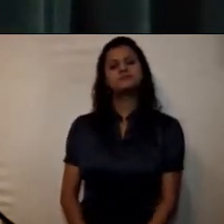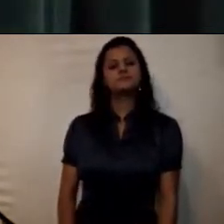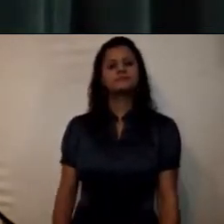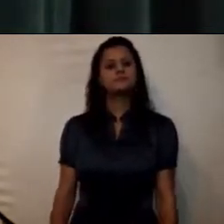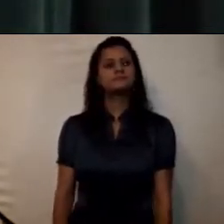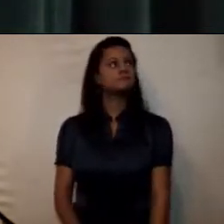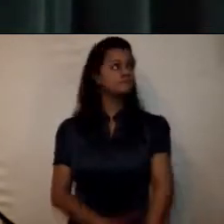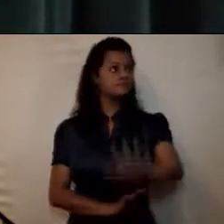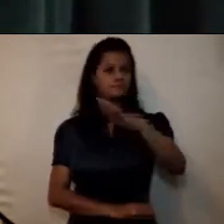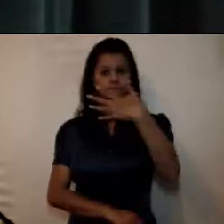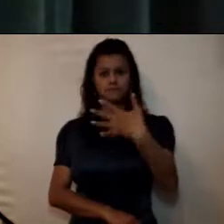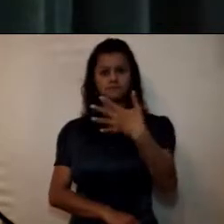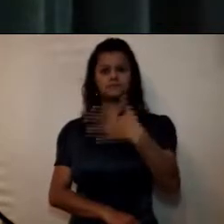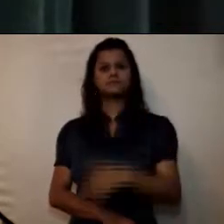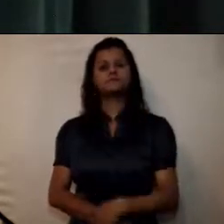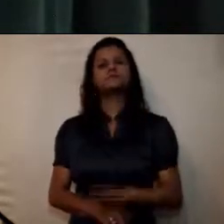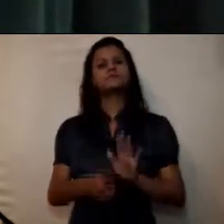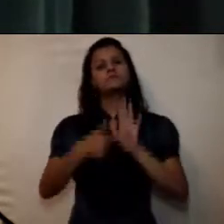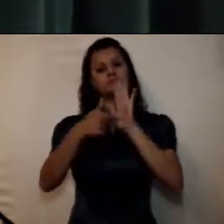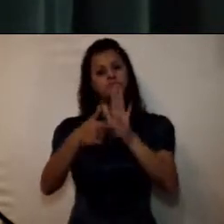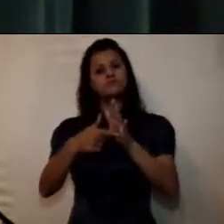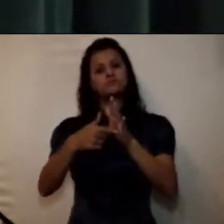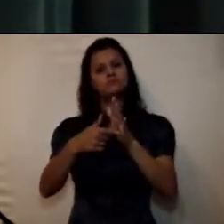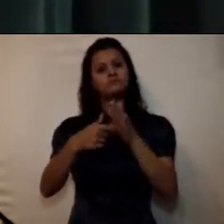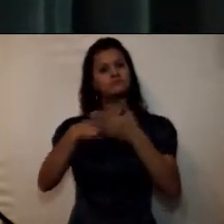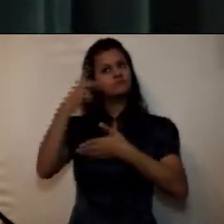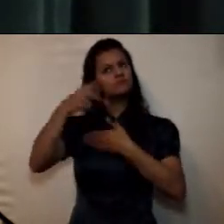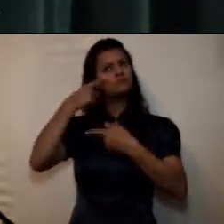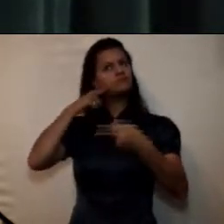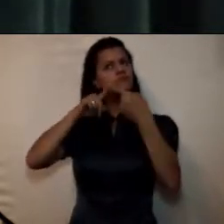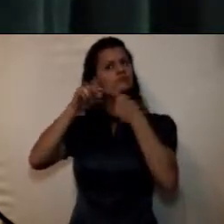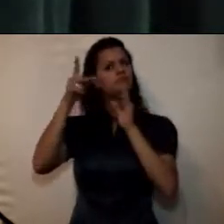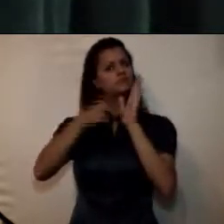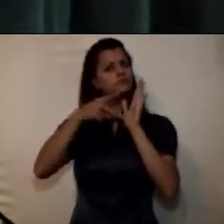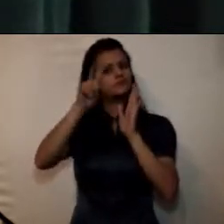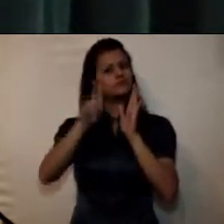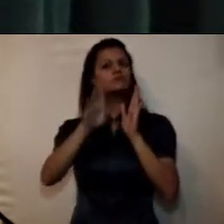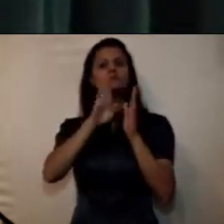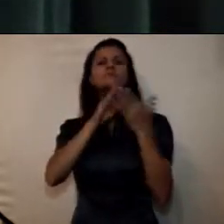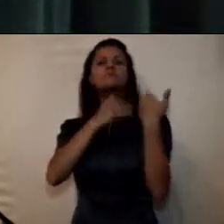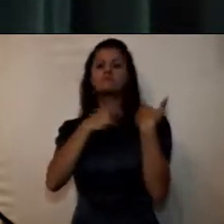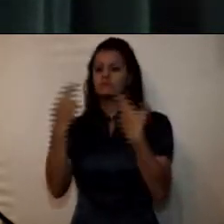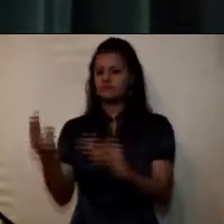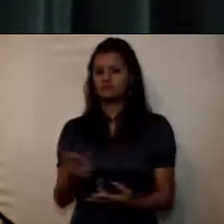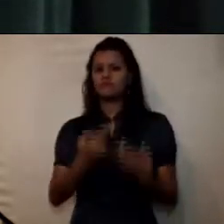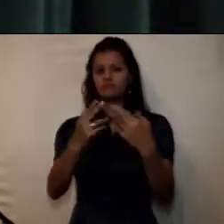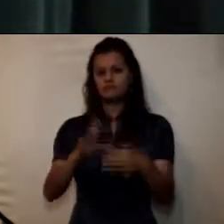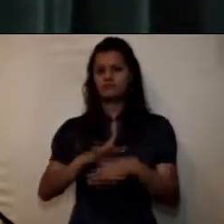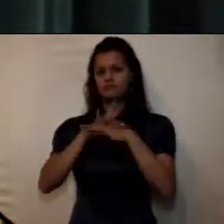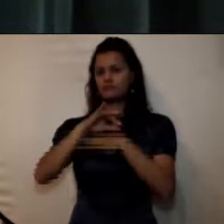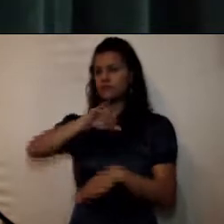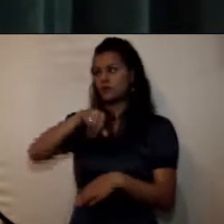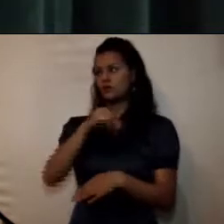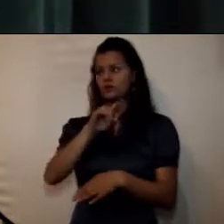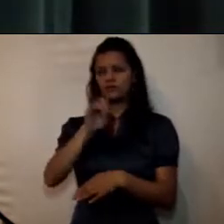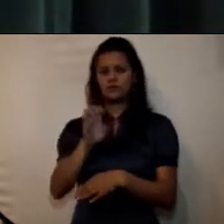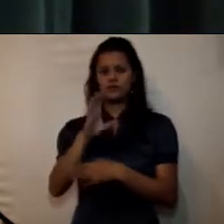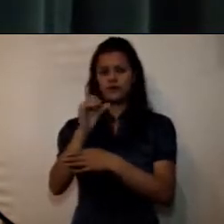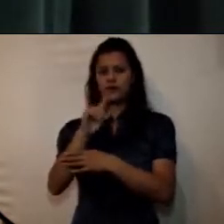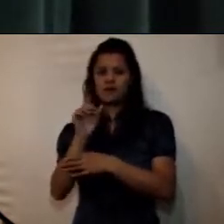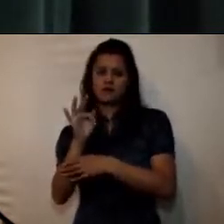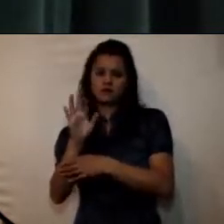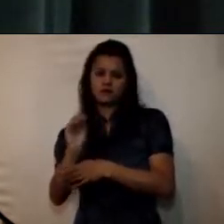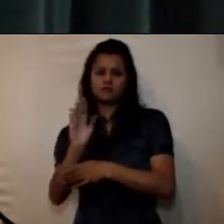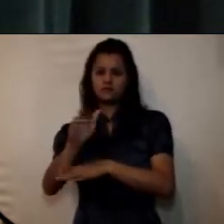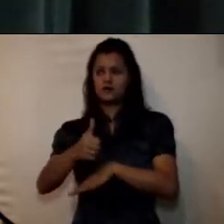quinto presentación proyecciones 2017 a cargo nuevamente del doctor José William Castro Salgado jefe de la oficina